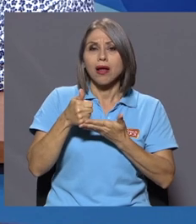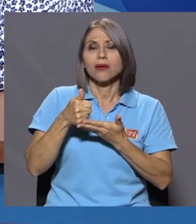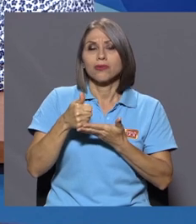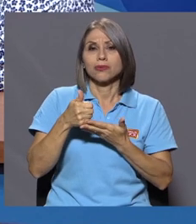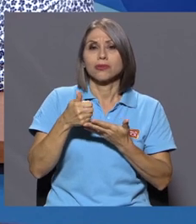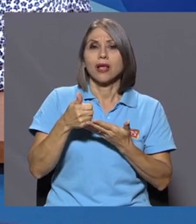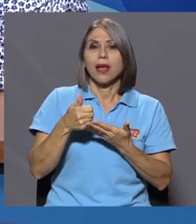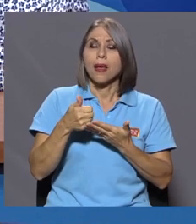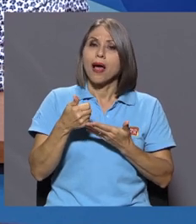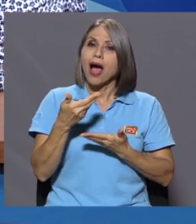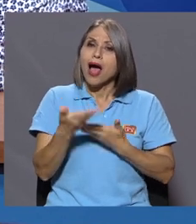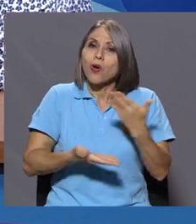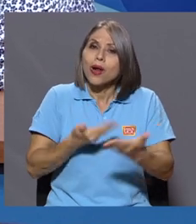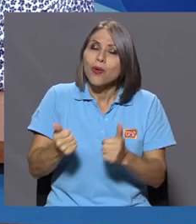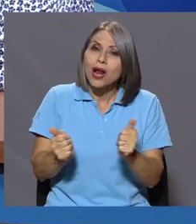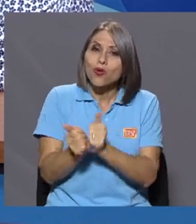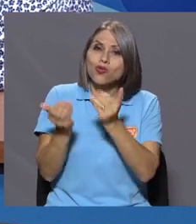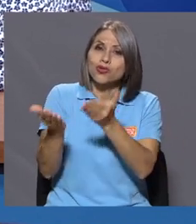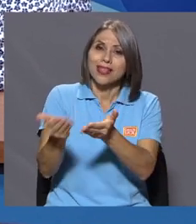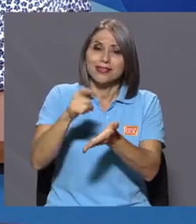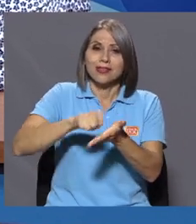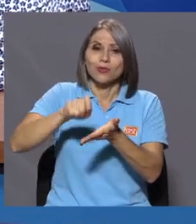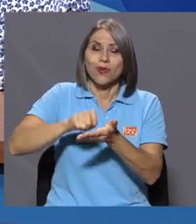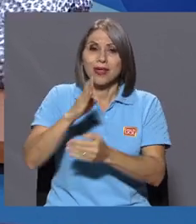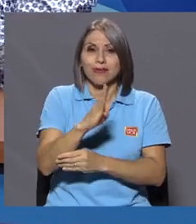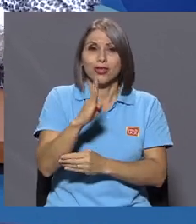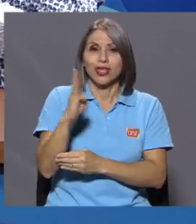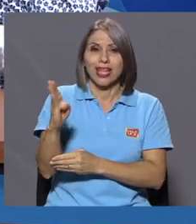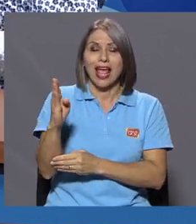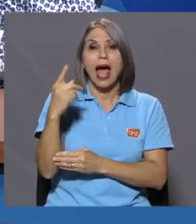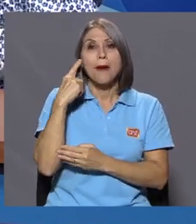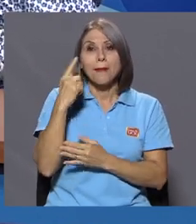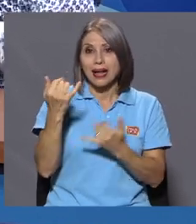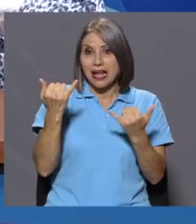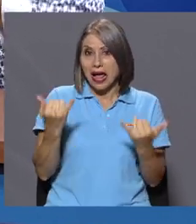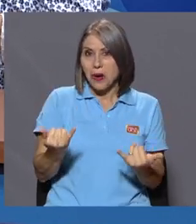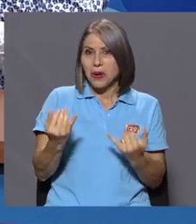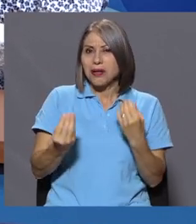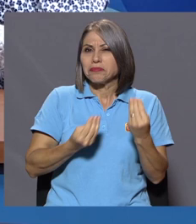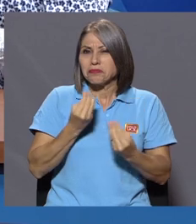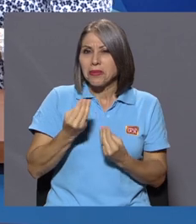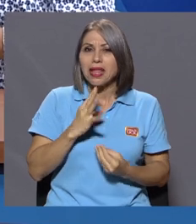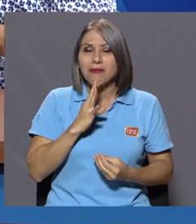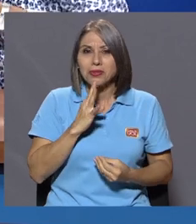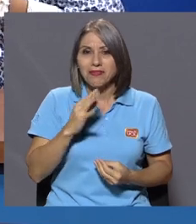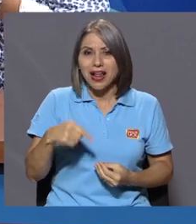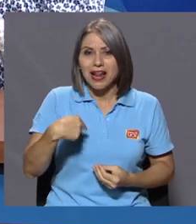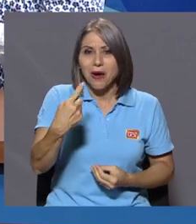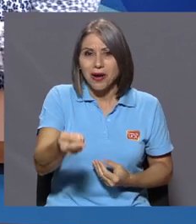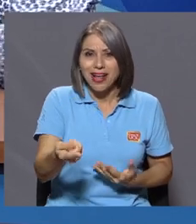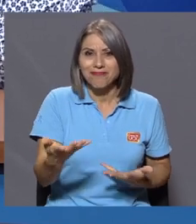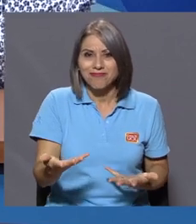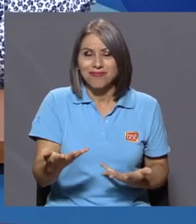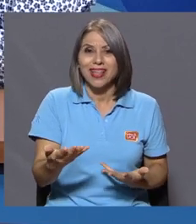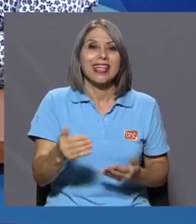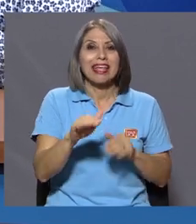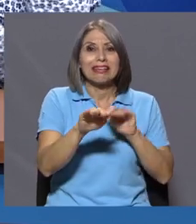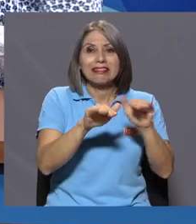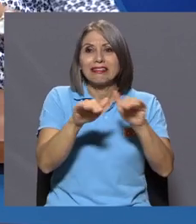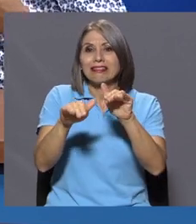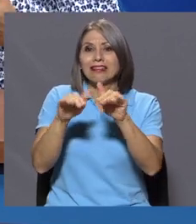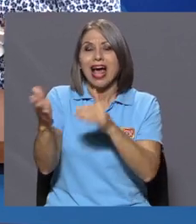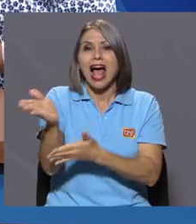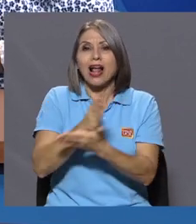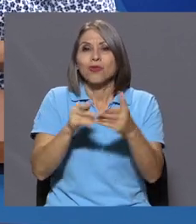a colaborar con ustedes en la Escuela de Bibliotecología para esta convocatoria de lo que vamos a hablar ahora, de esta convocatoria que necesitamos